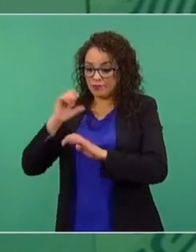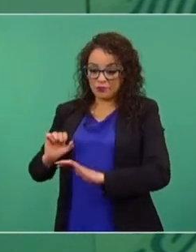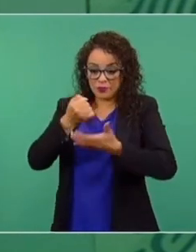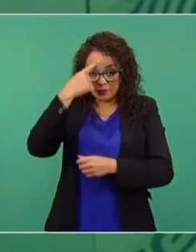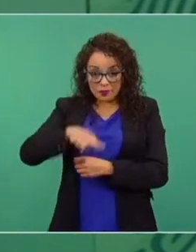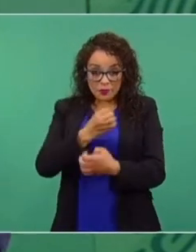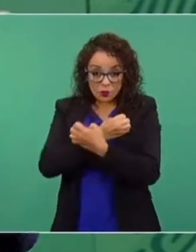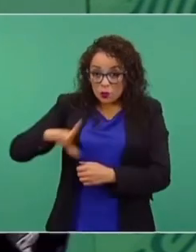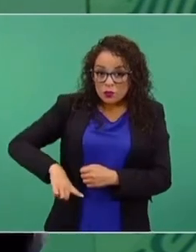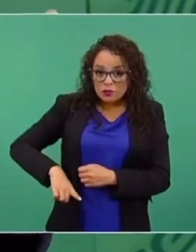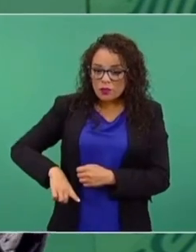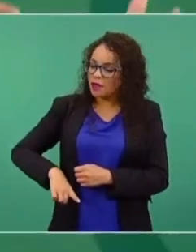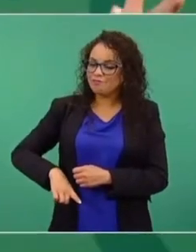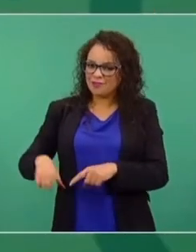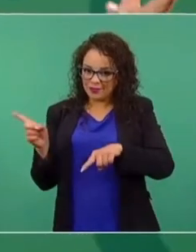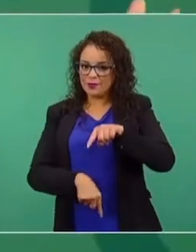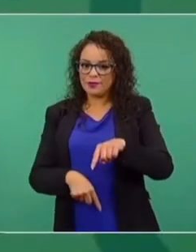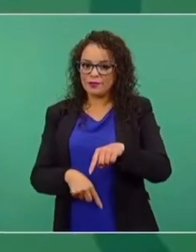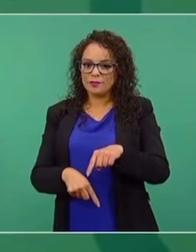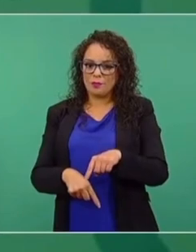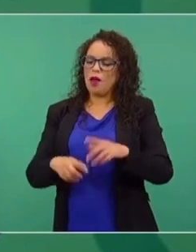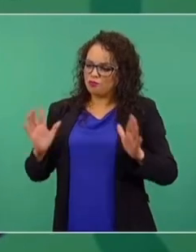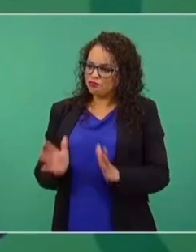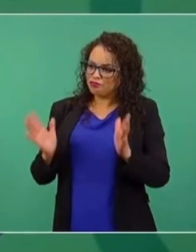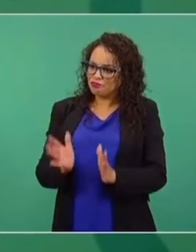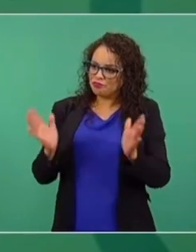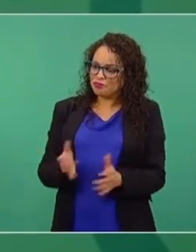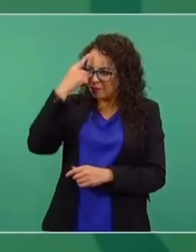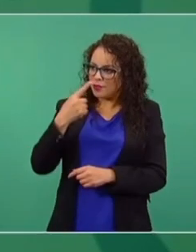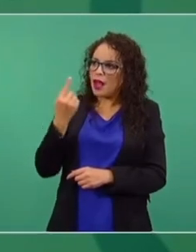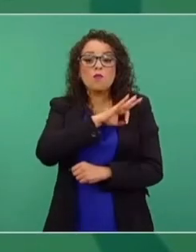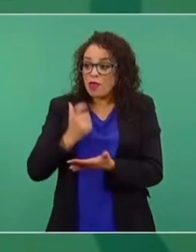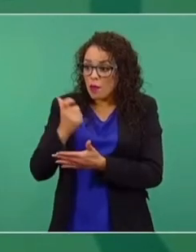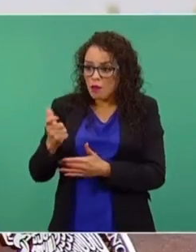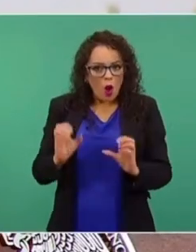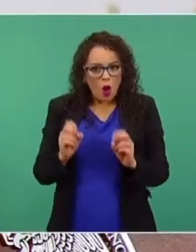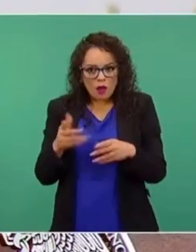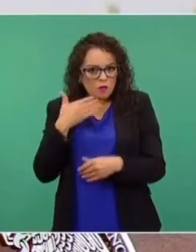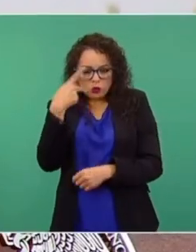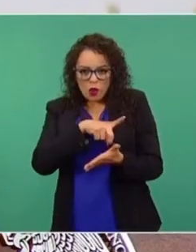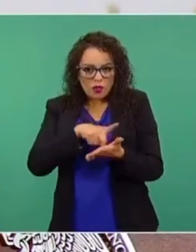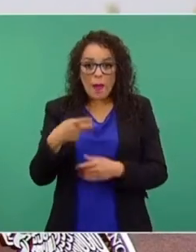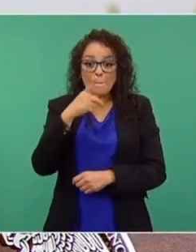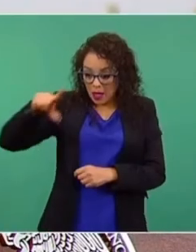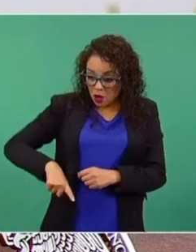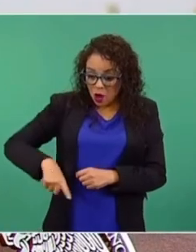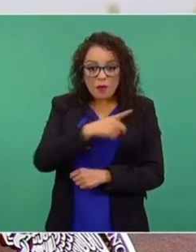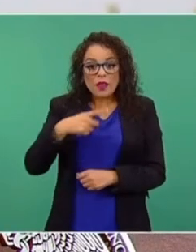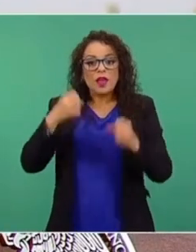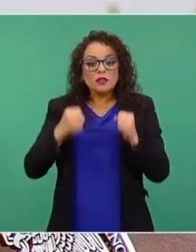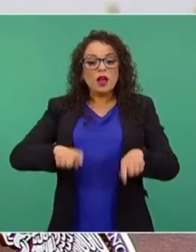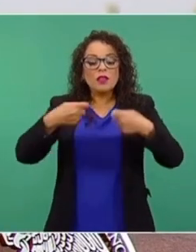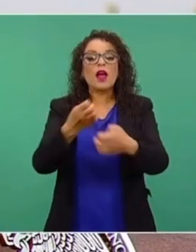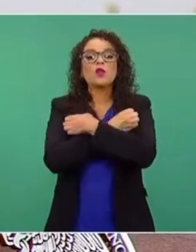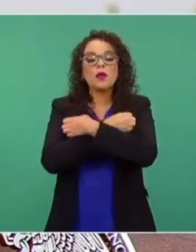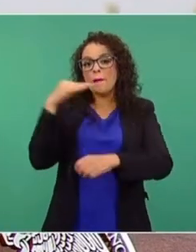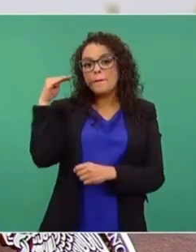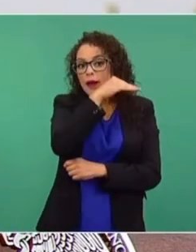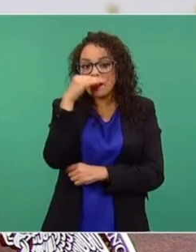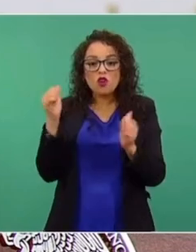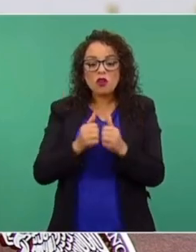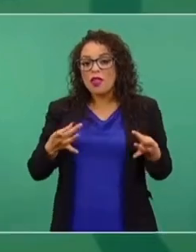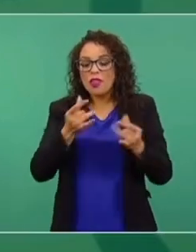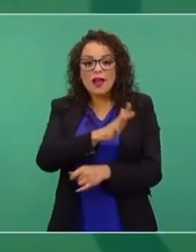para que crecieran las escuelas privadas. El Estado está obligado a garantizar la educación pública, gratuita, de calidad,